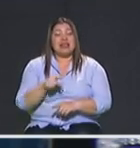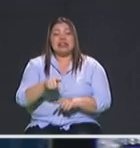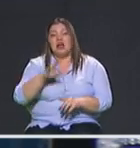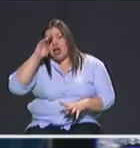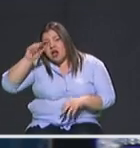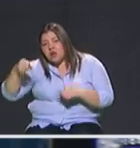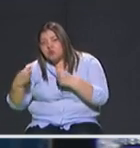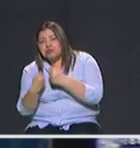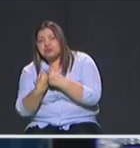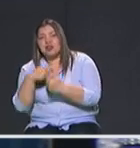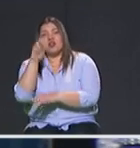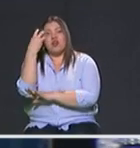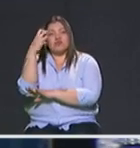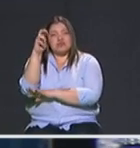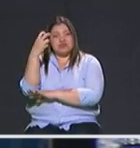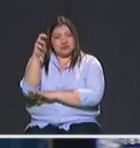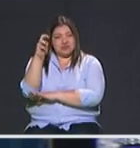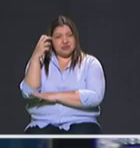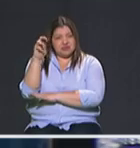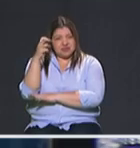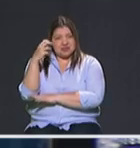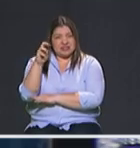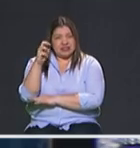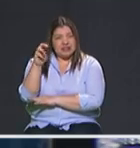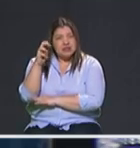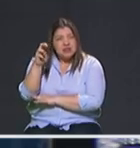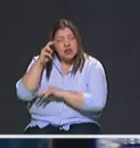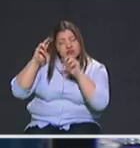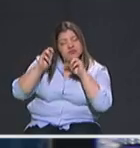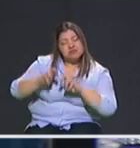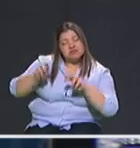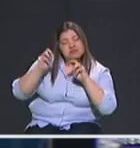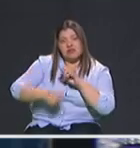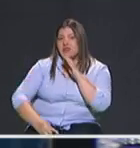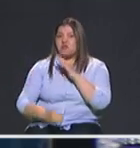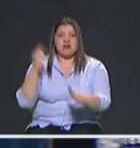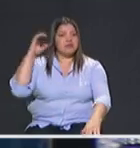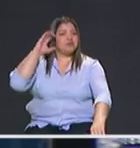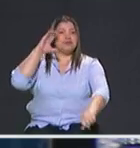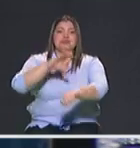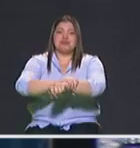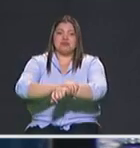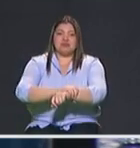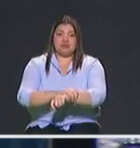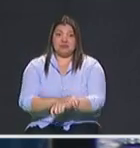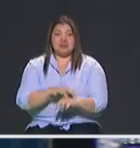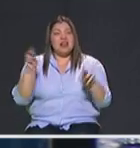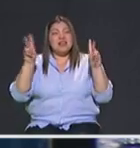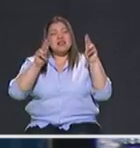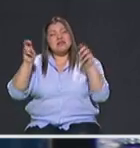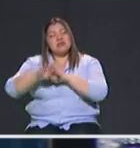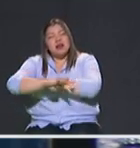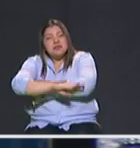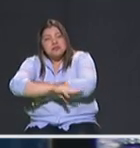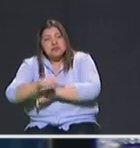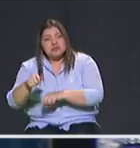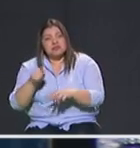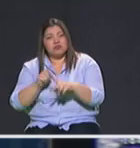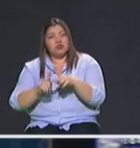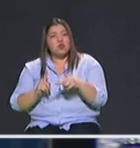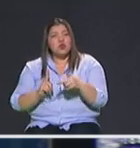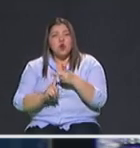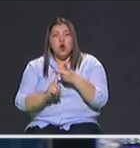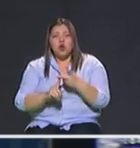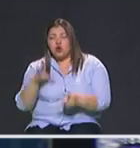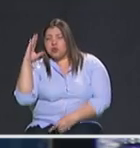capturar a la persona para ver si tiene pasado judicial e inmediatamente detenerlo en la parte de hurtos tenemos dos corredores